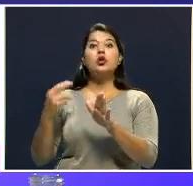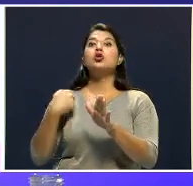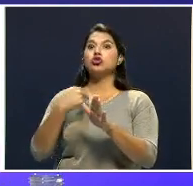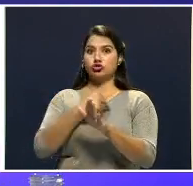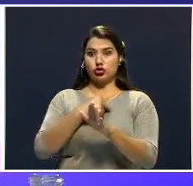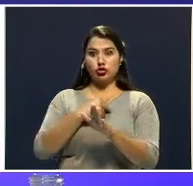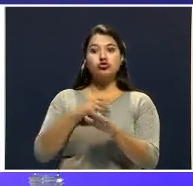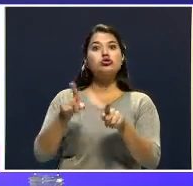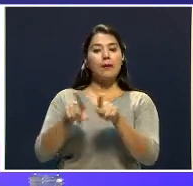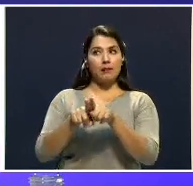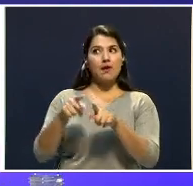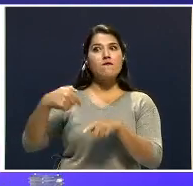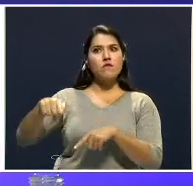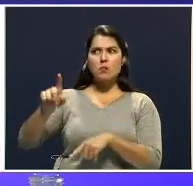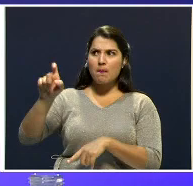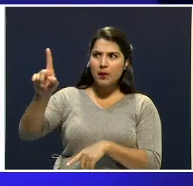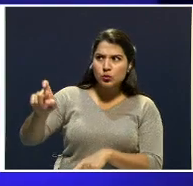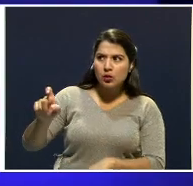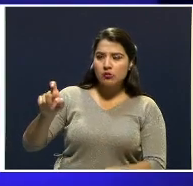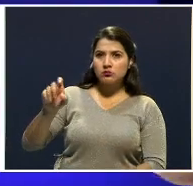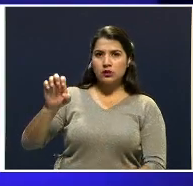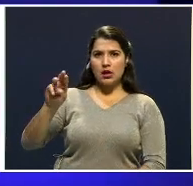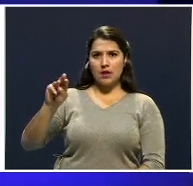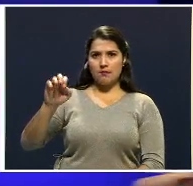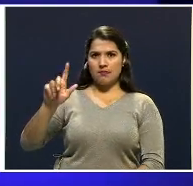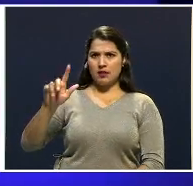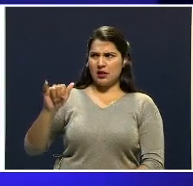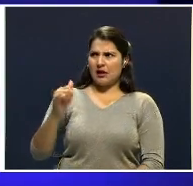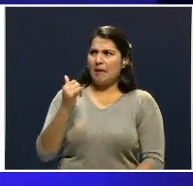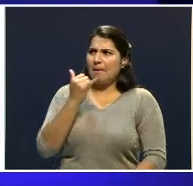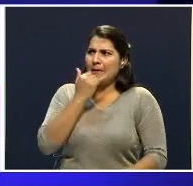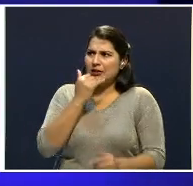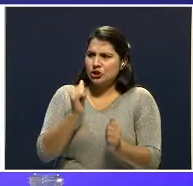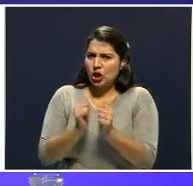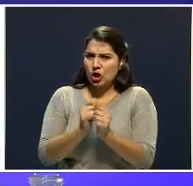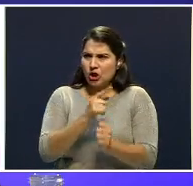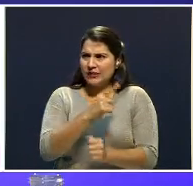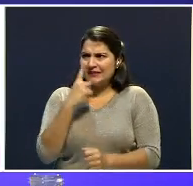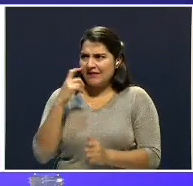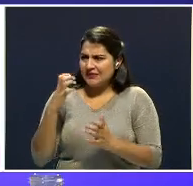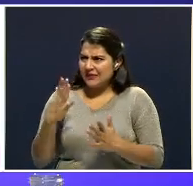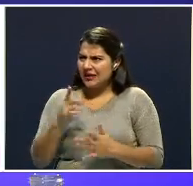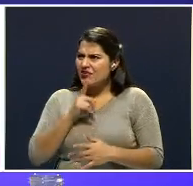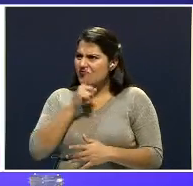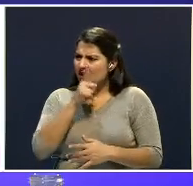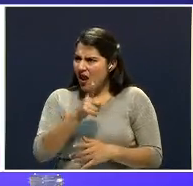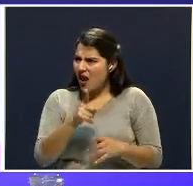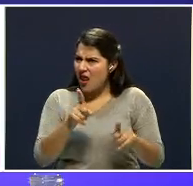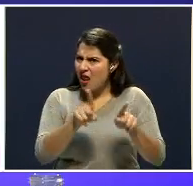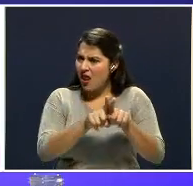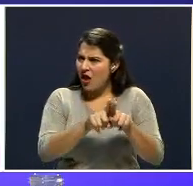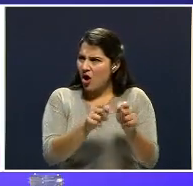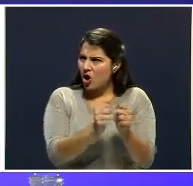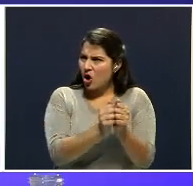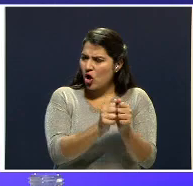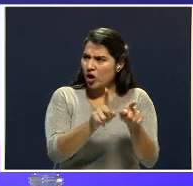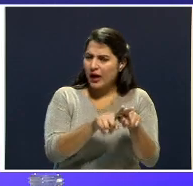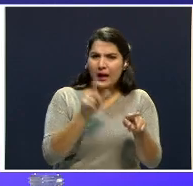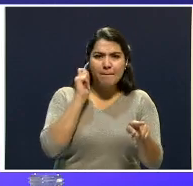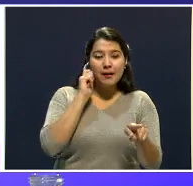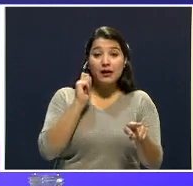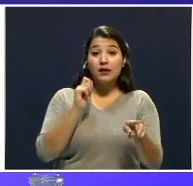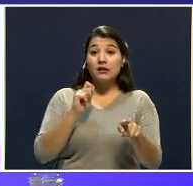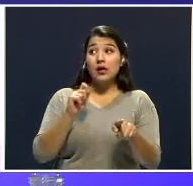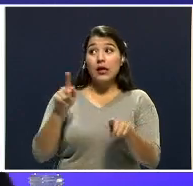y le preguntamos a Emilia, ¿qué pasó con este fiscal? ¿Es cierto que andaba...? La respuesta está